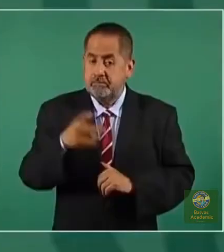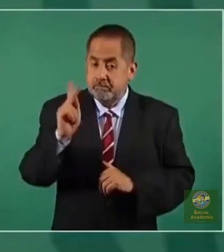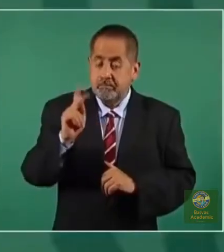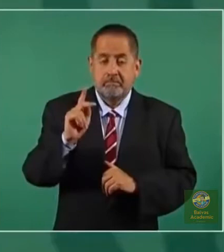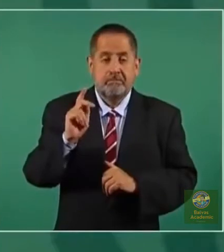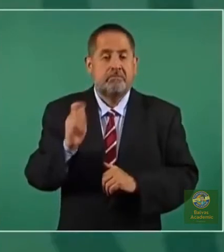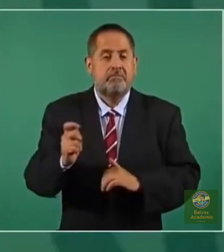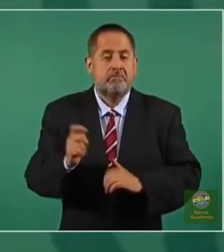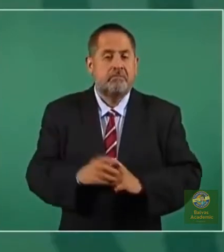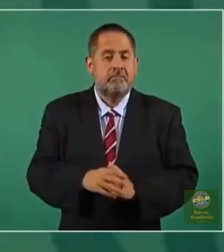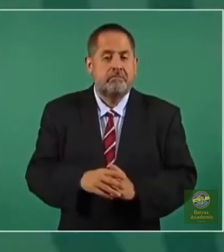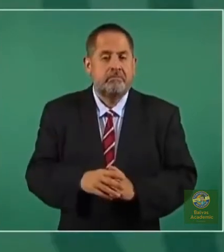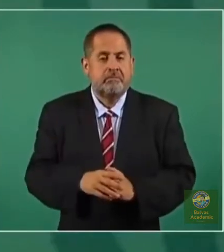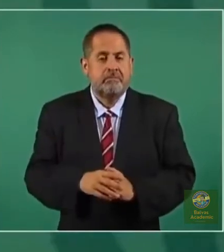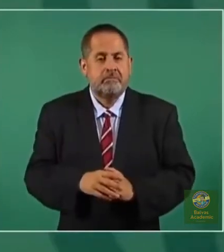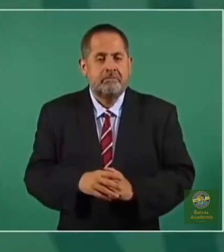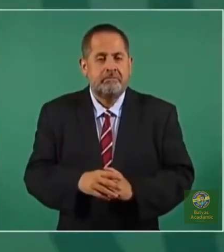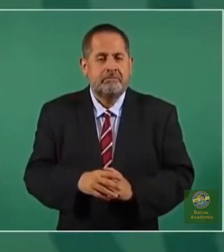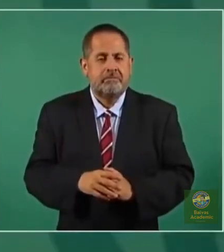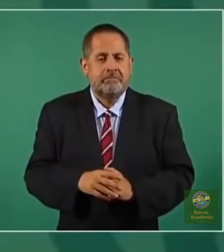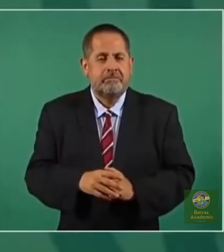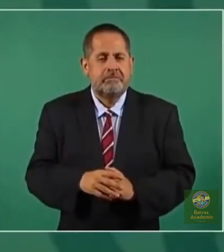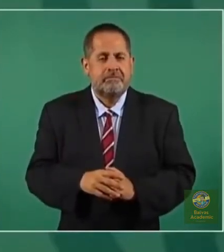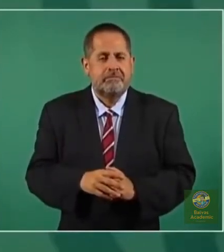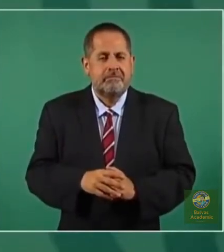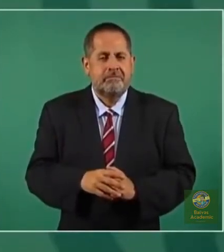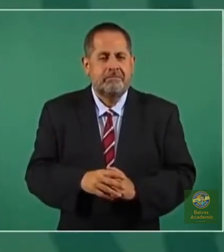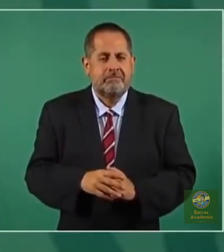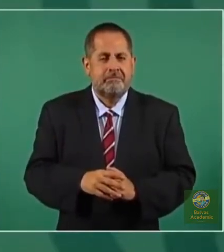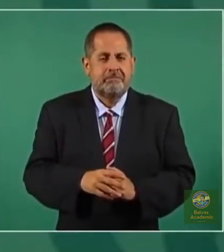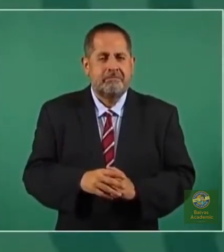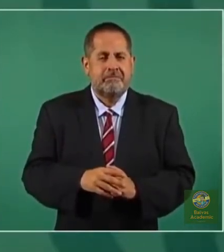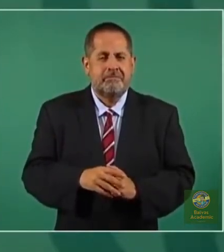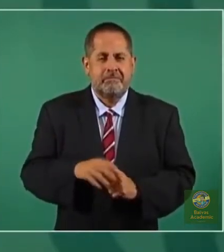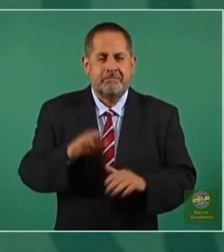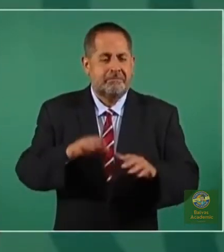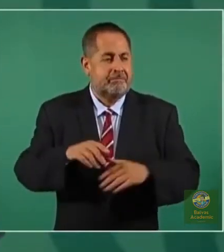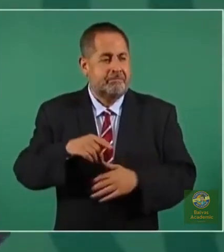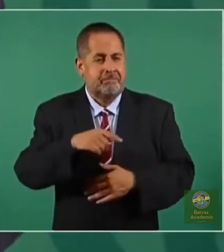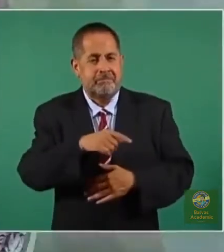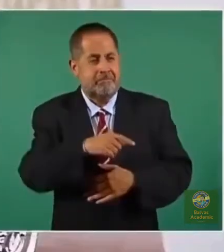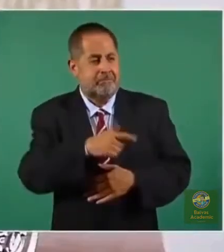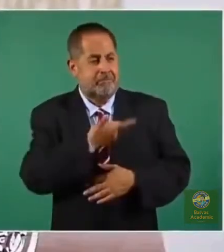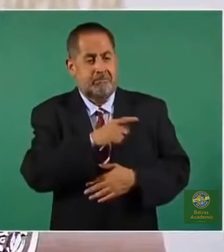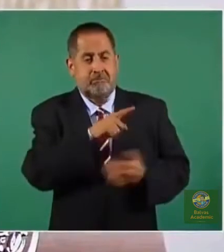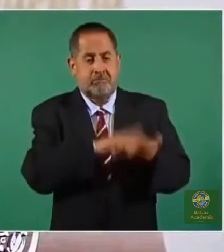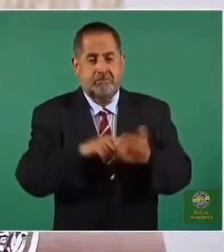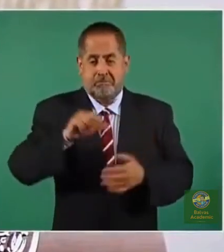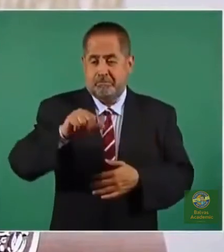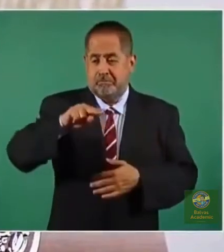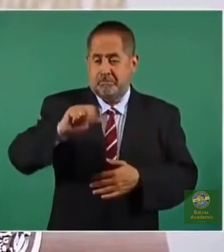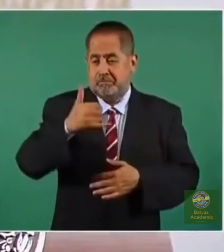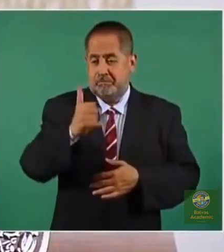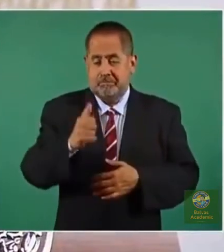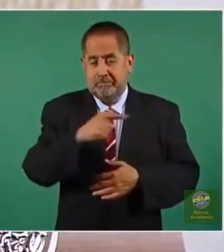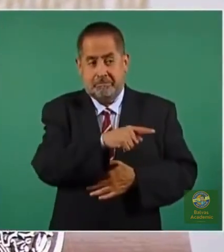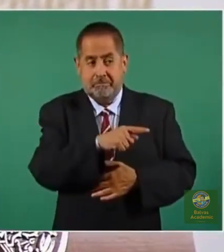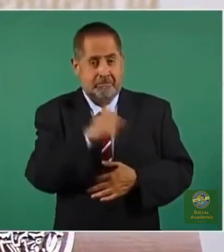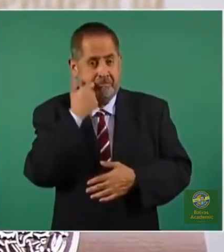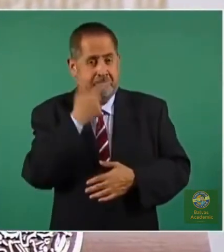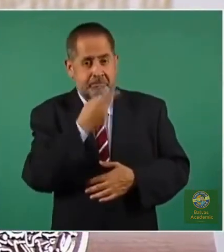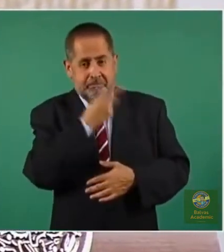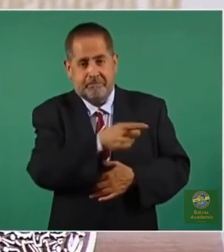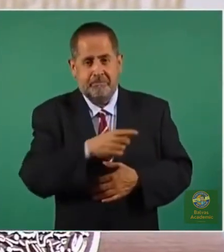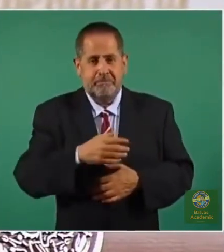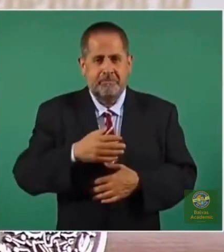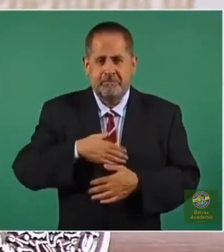no le gusta a Naya, que dice que no deben de